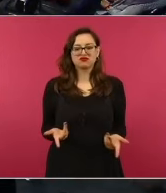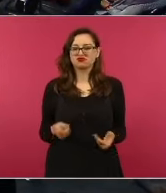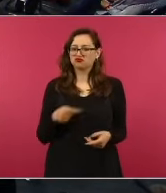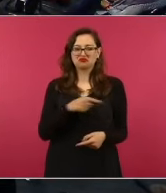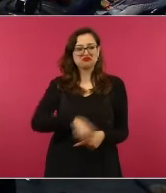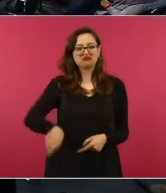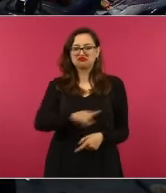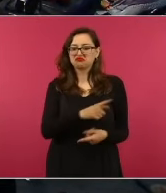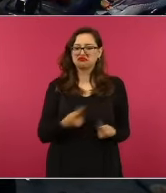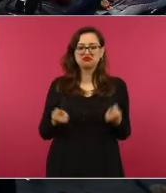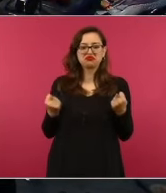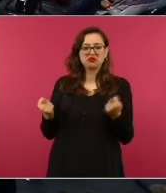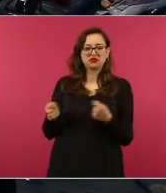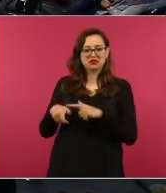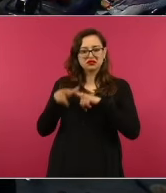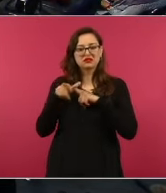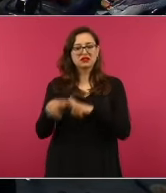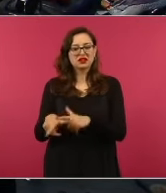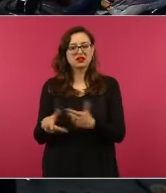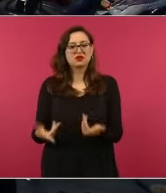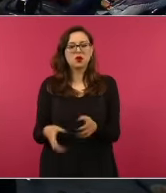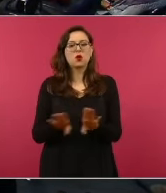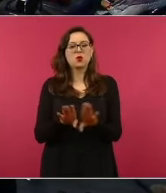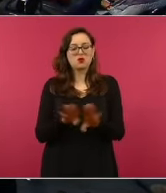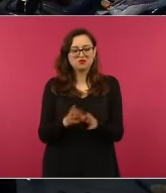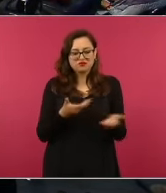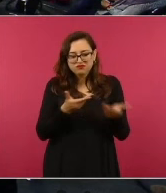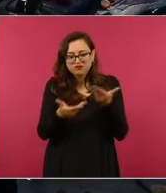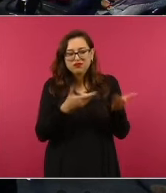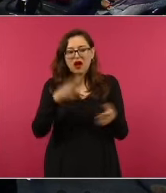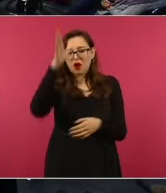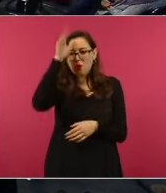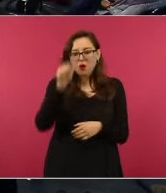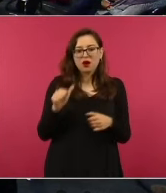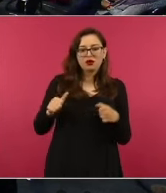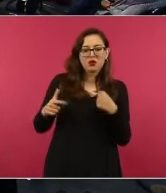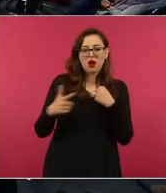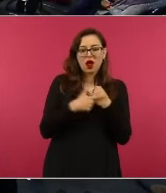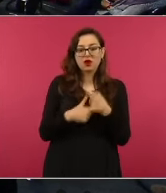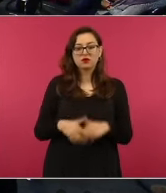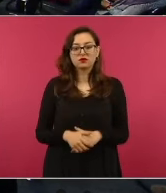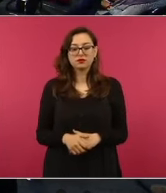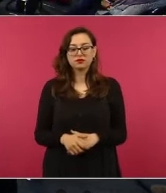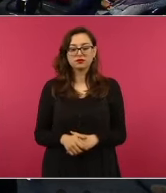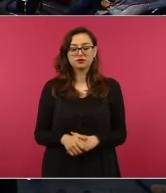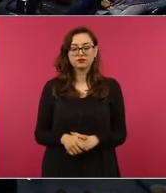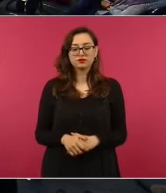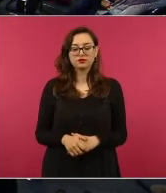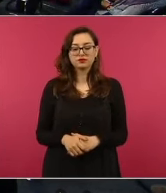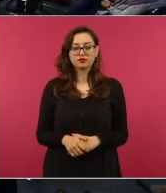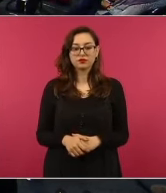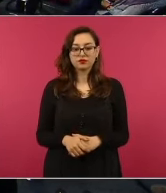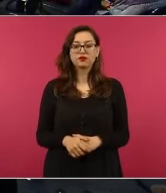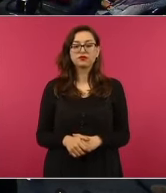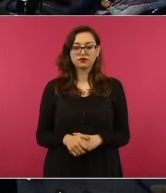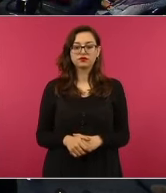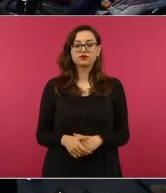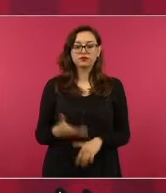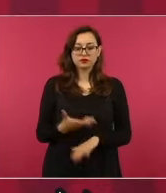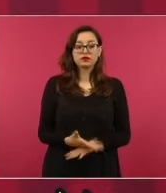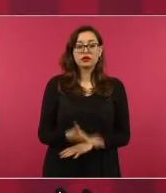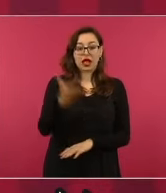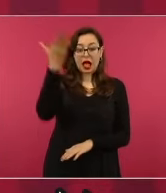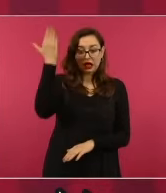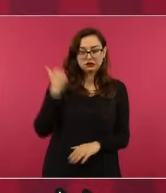va a haber algún acuerdo con ellos para que Se había suspendido, había una especie de